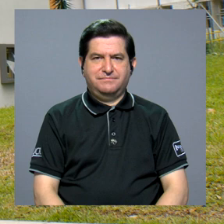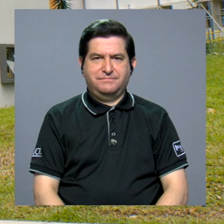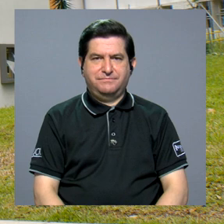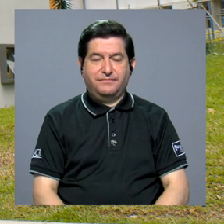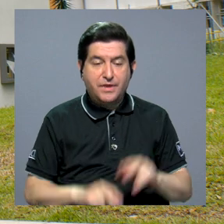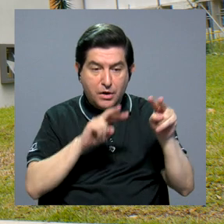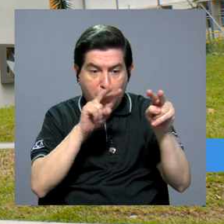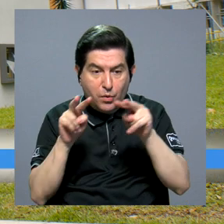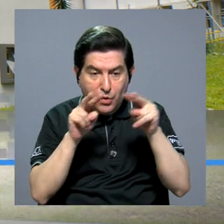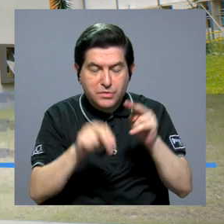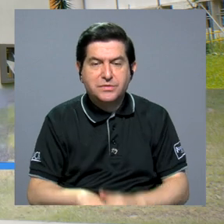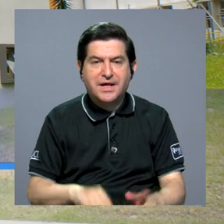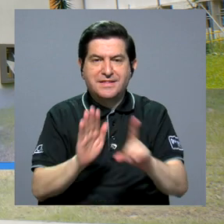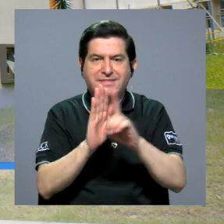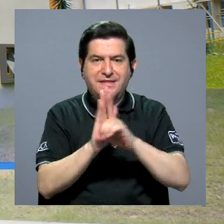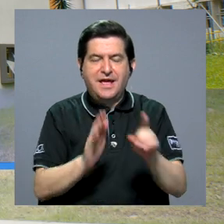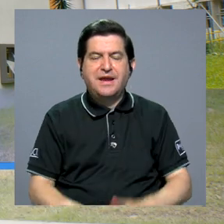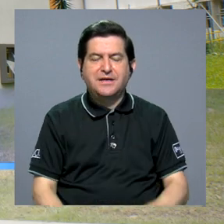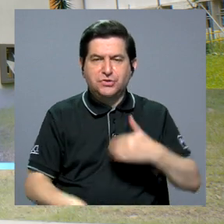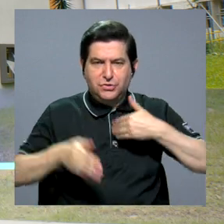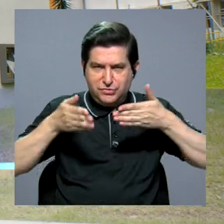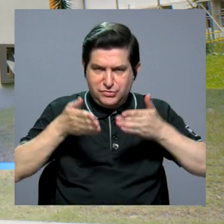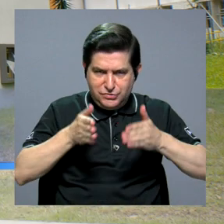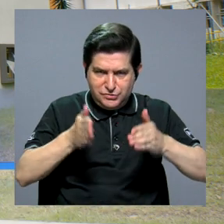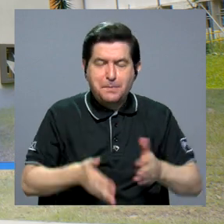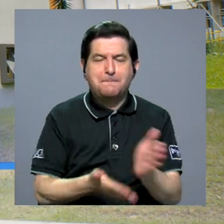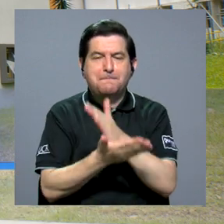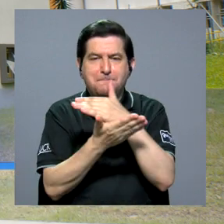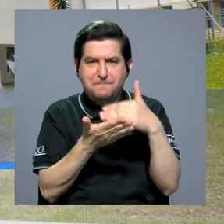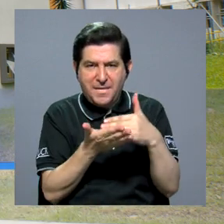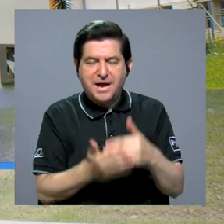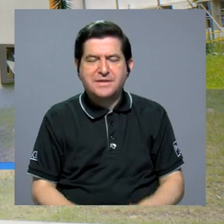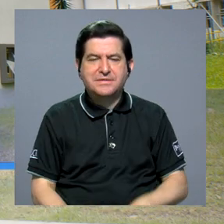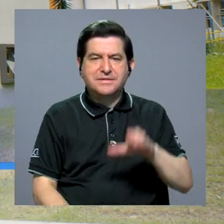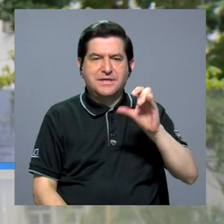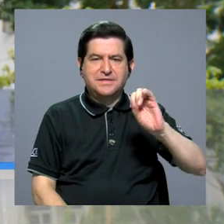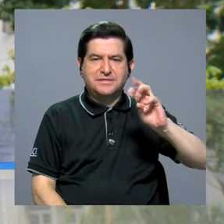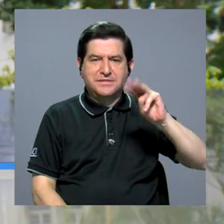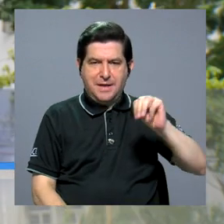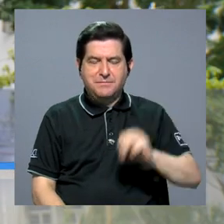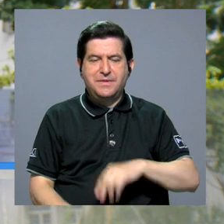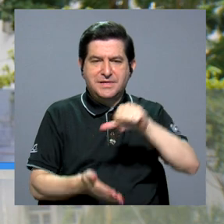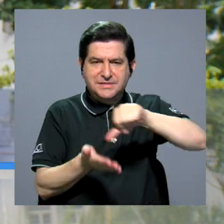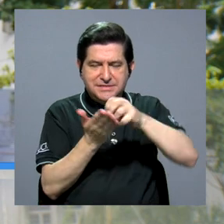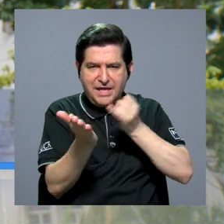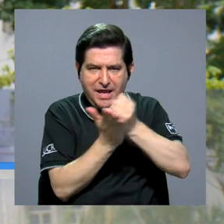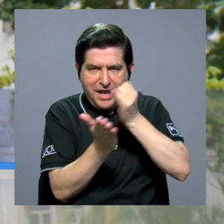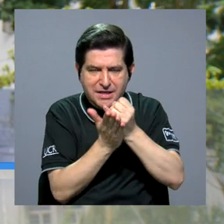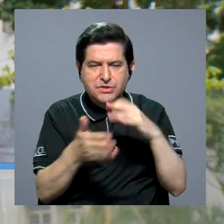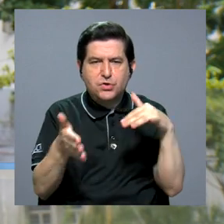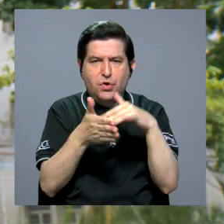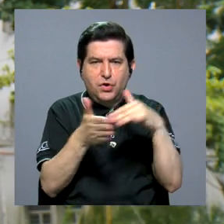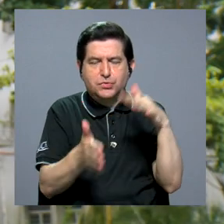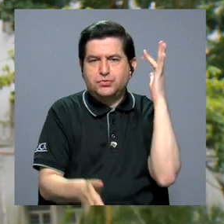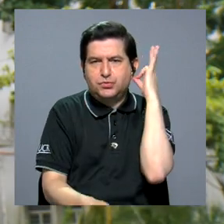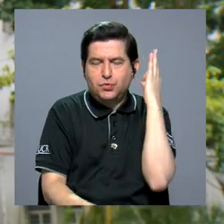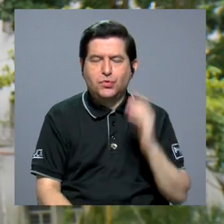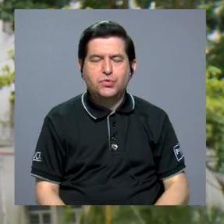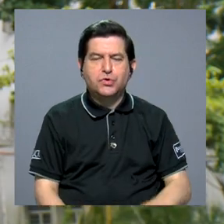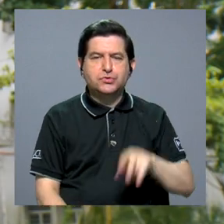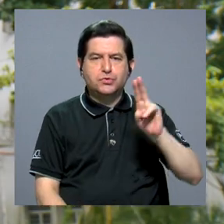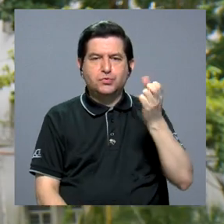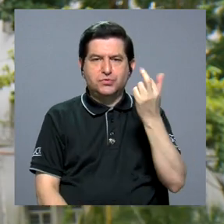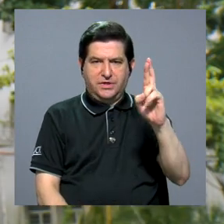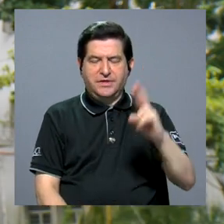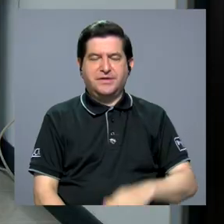El Observatorio de los Derechos Reproductivos forma parte del CIEM, el Centro de Investigación en Estudios de la